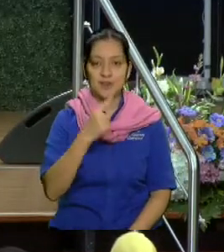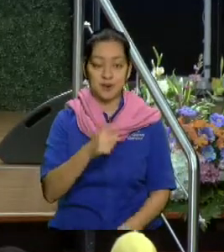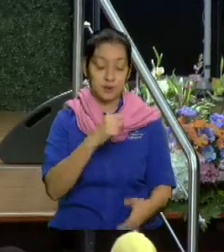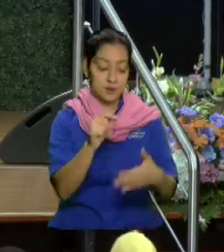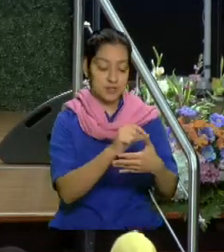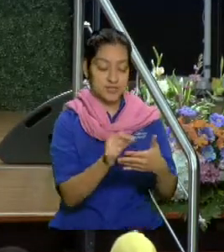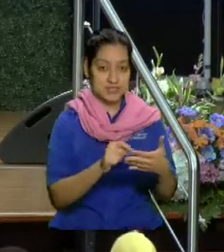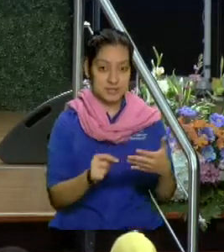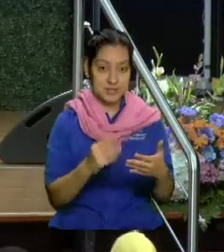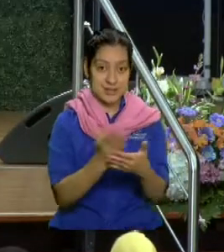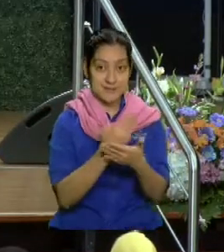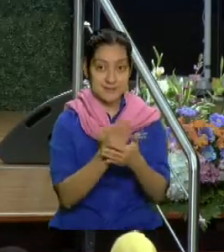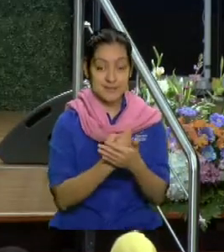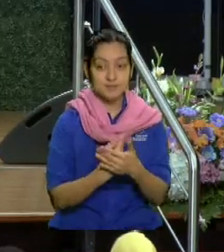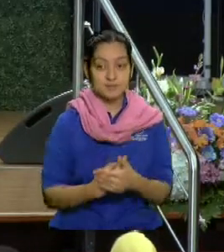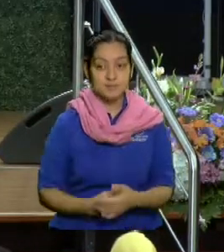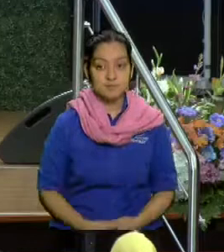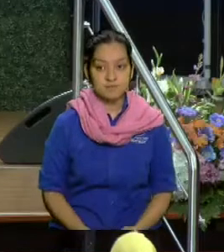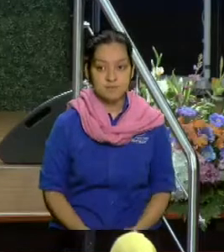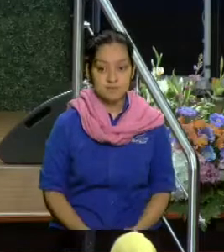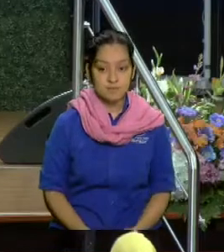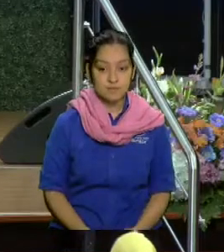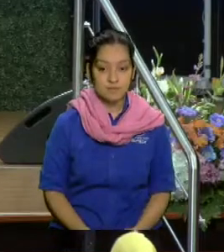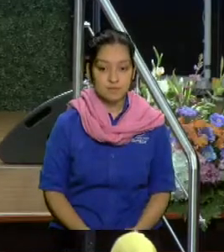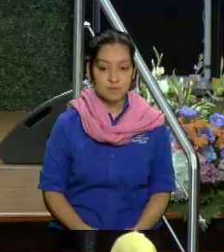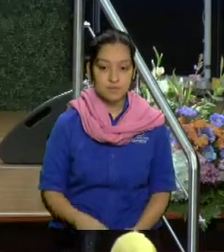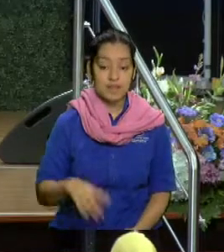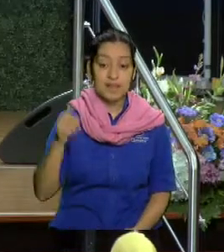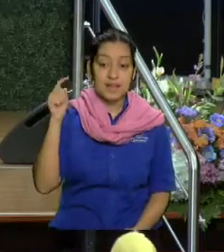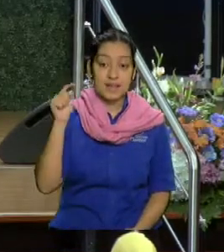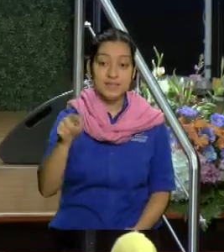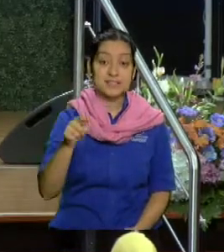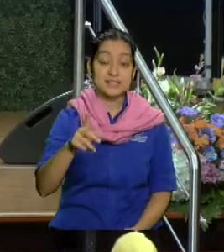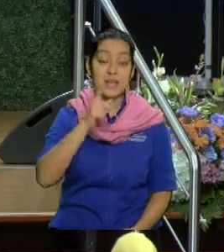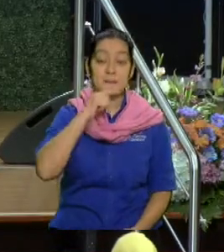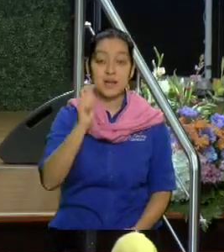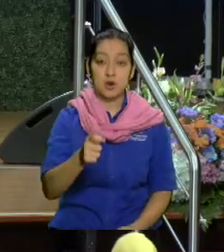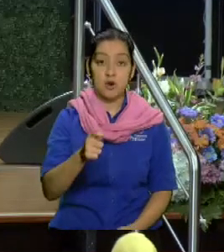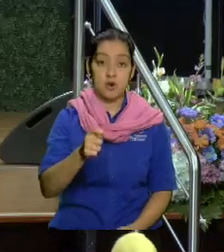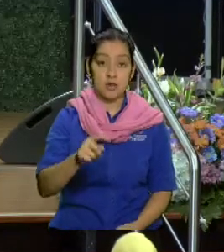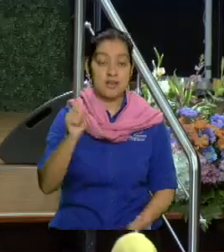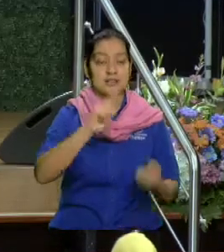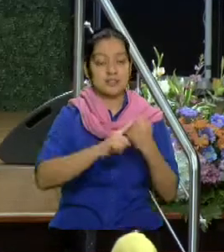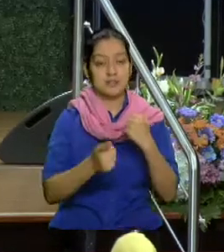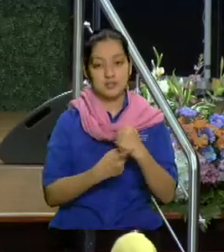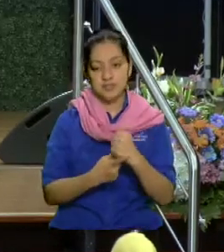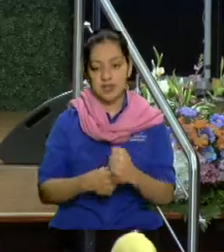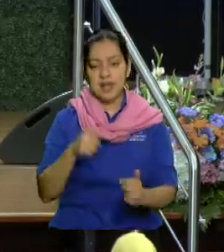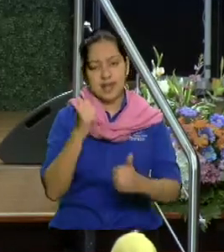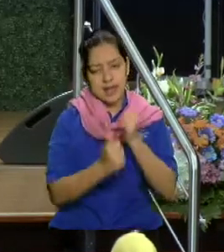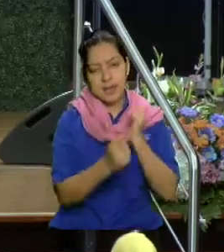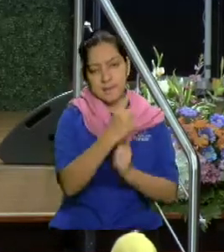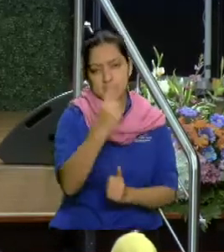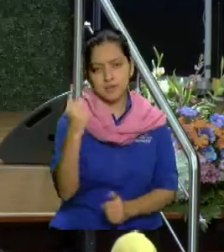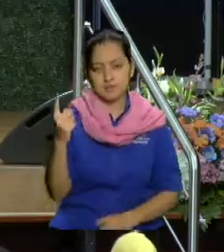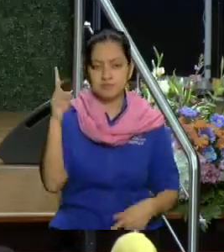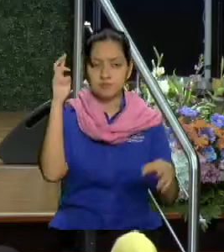suficiente. Entonces, ese es el mejor estado. Cada quien habla según le fue en la feria también, porque algunos